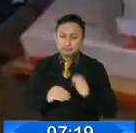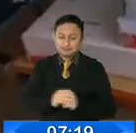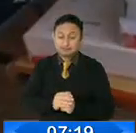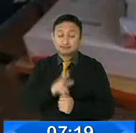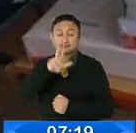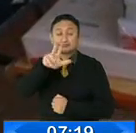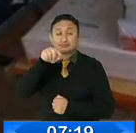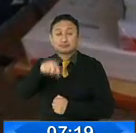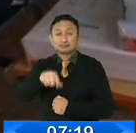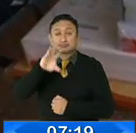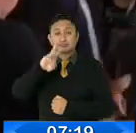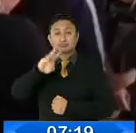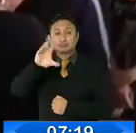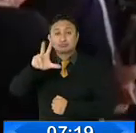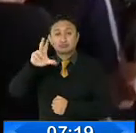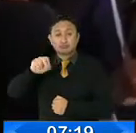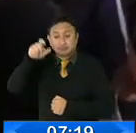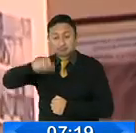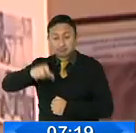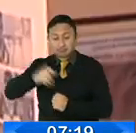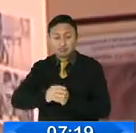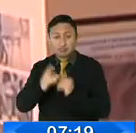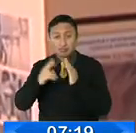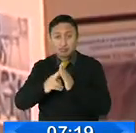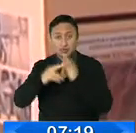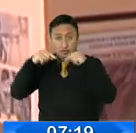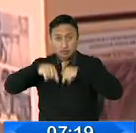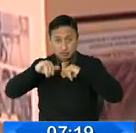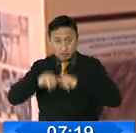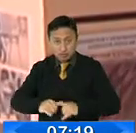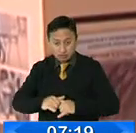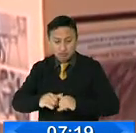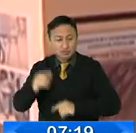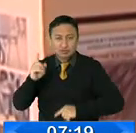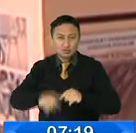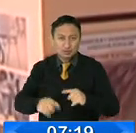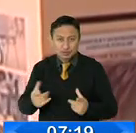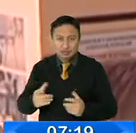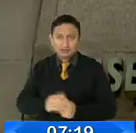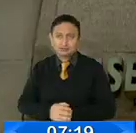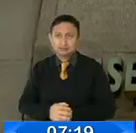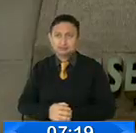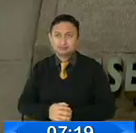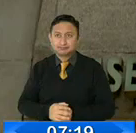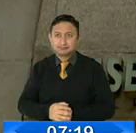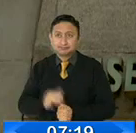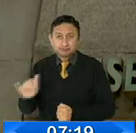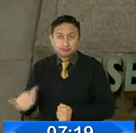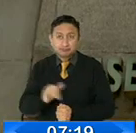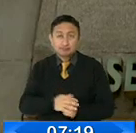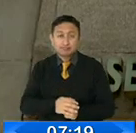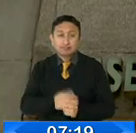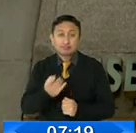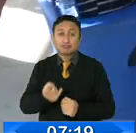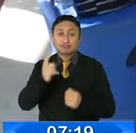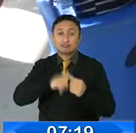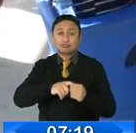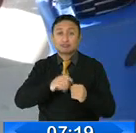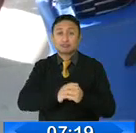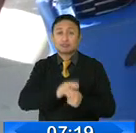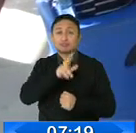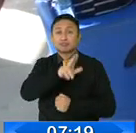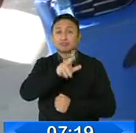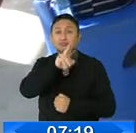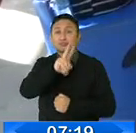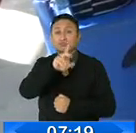3 mil 630 extranjeros que no cumplieron los requisitos legales para acceder al derecho a votar. De la misma manera se incluyeron a 3 mil 210